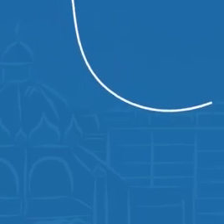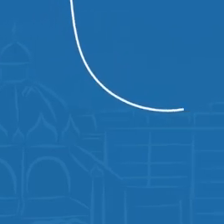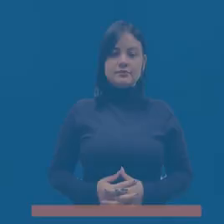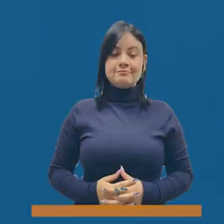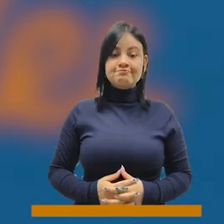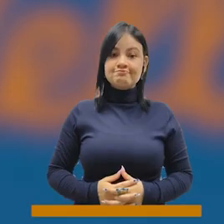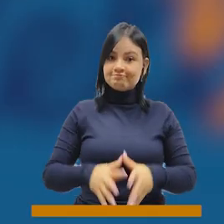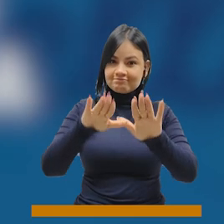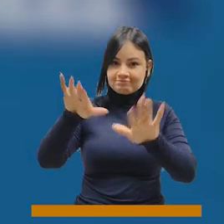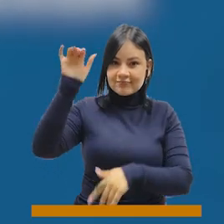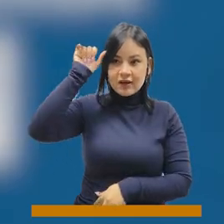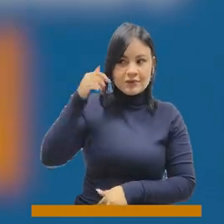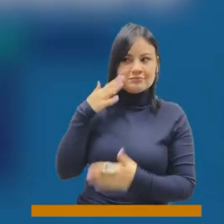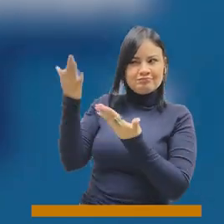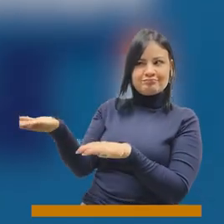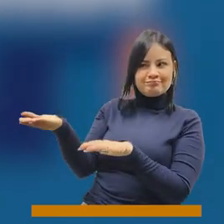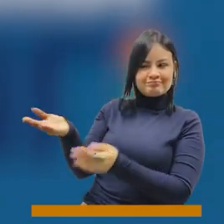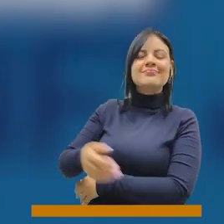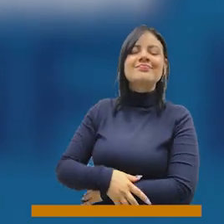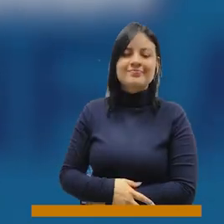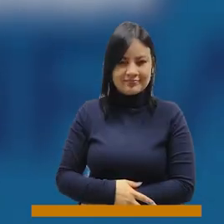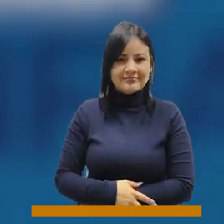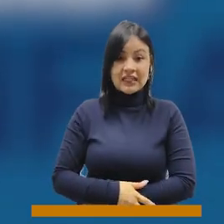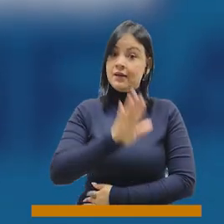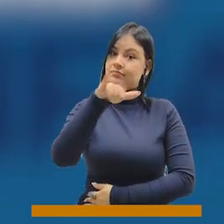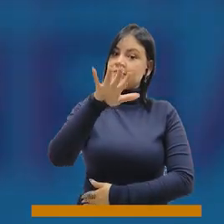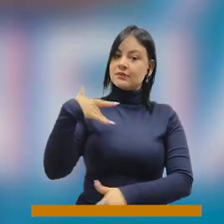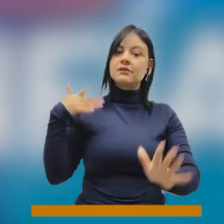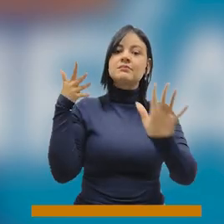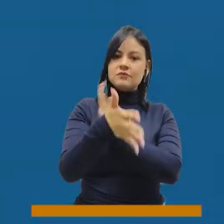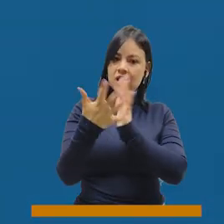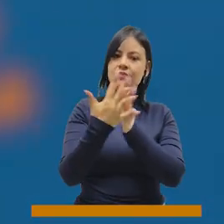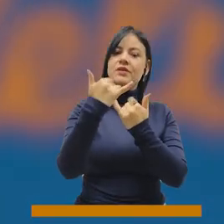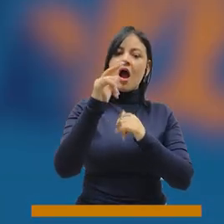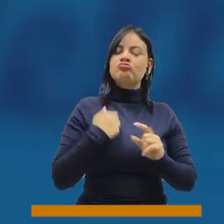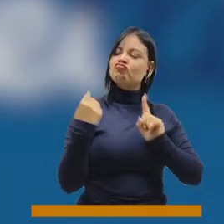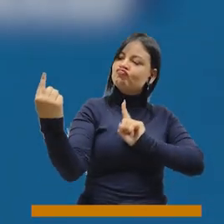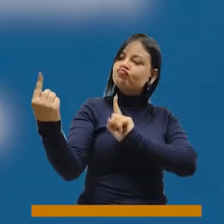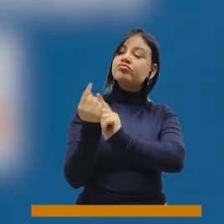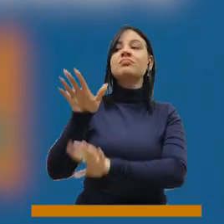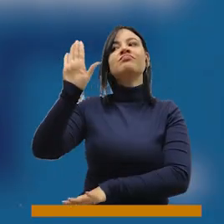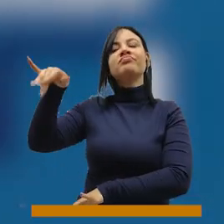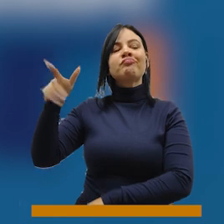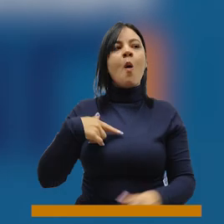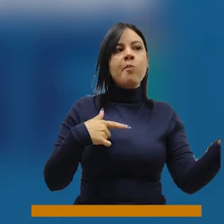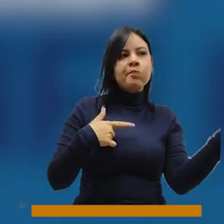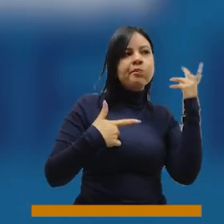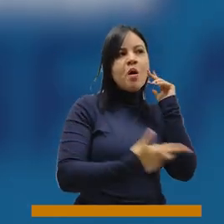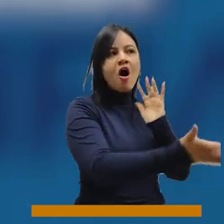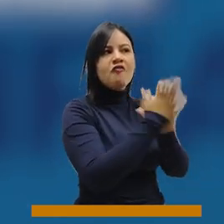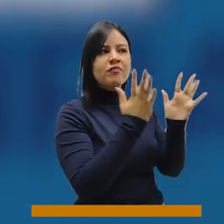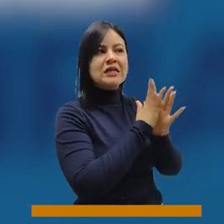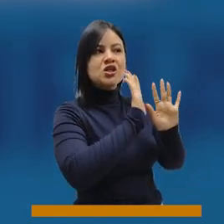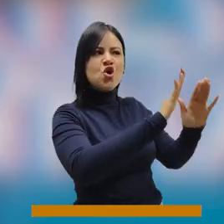¿Se acuerdan de esta perlita? Pues les cuento que estuvimos confrontándolo porque recibimos información de